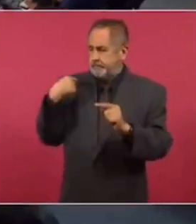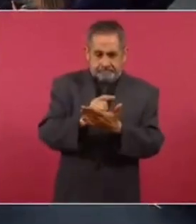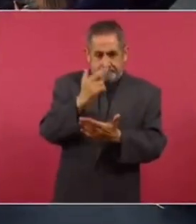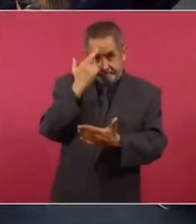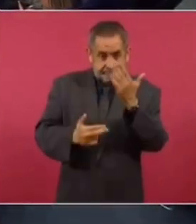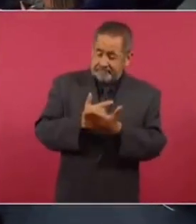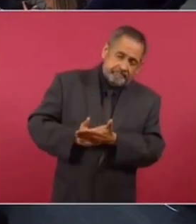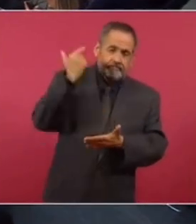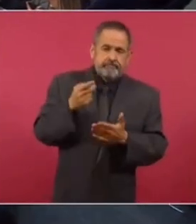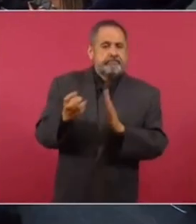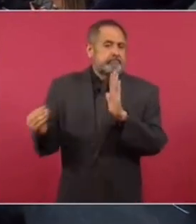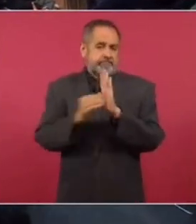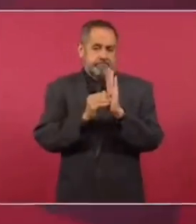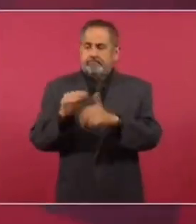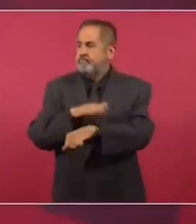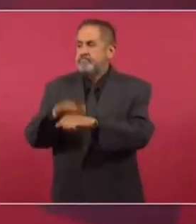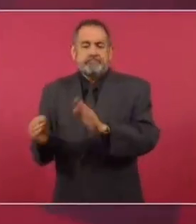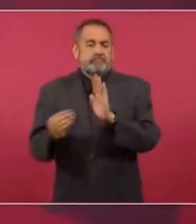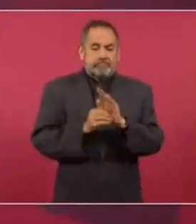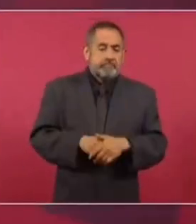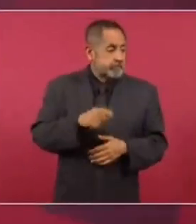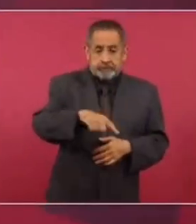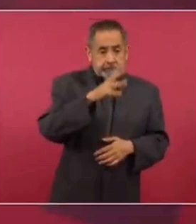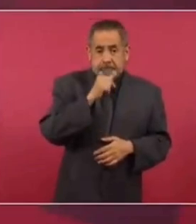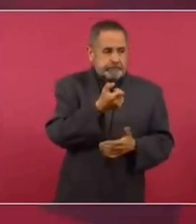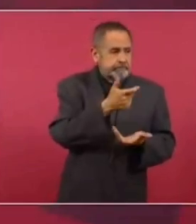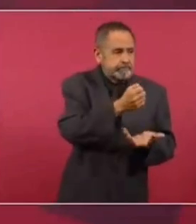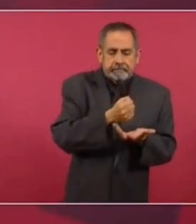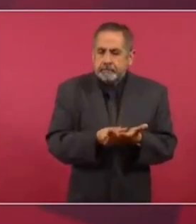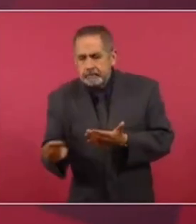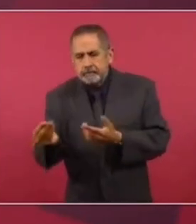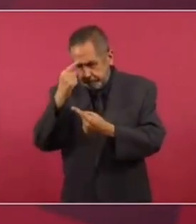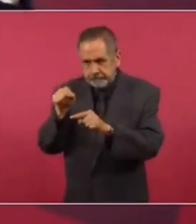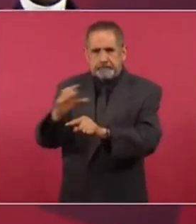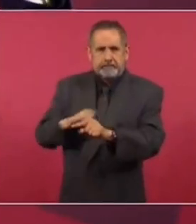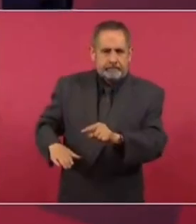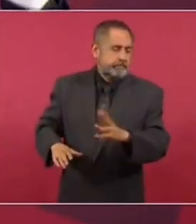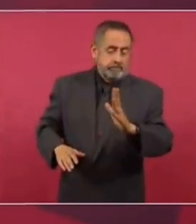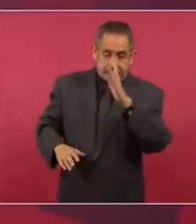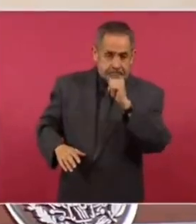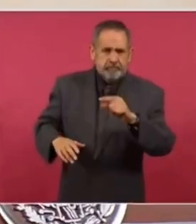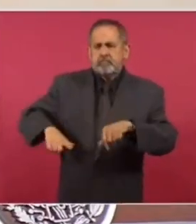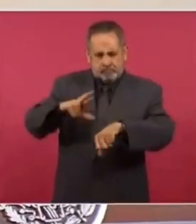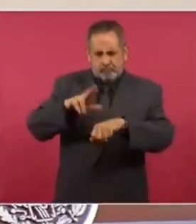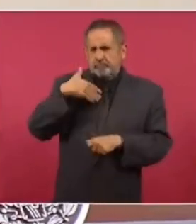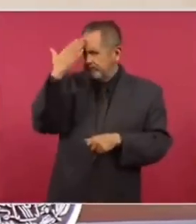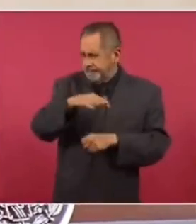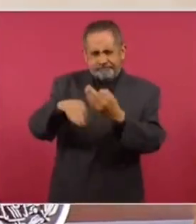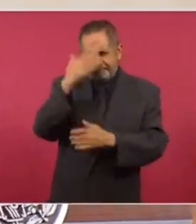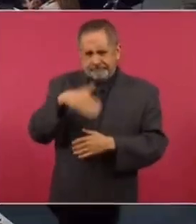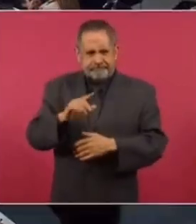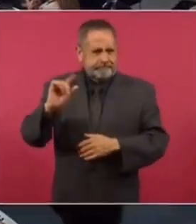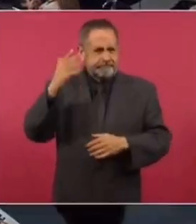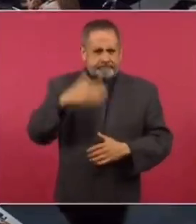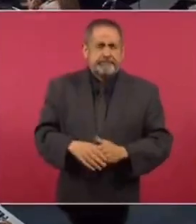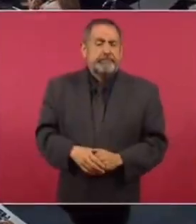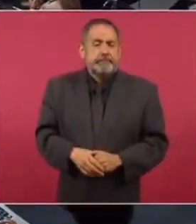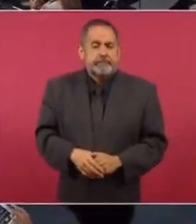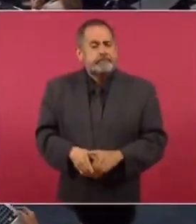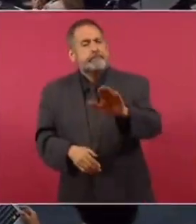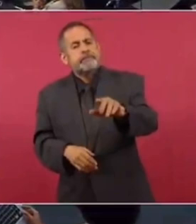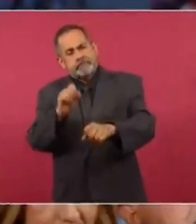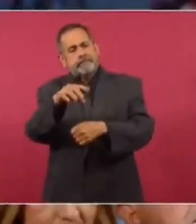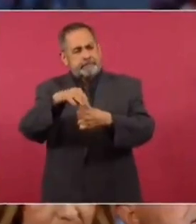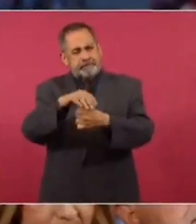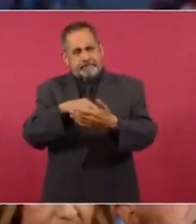este gobierno. Entonces, nadie puede hacer eso. Y lo saben los gobernadores, y lo saben todos los funcionarios. Presidente, siguiendo el tema electoral,